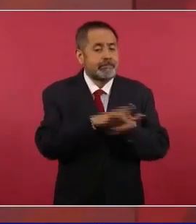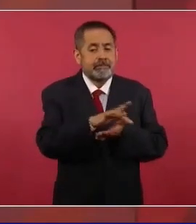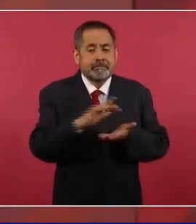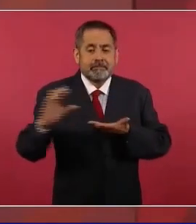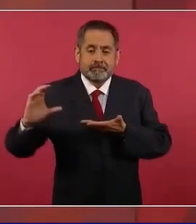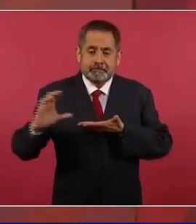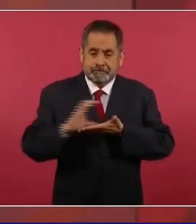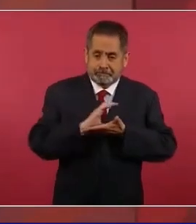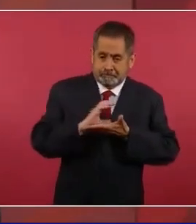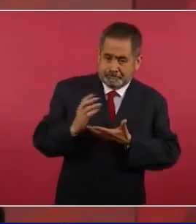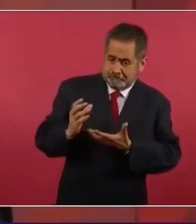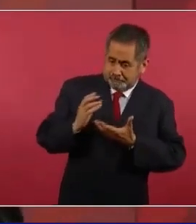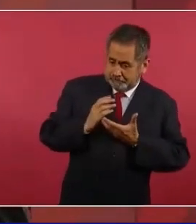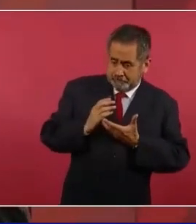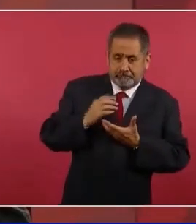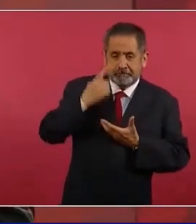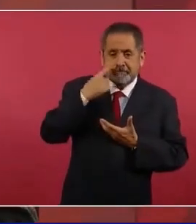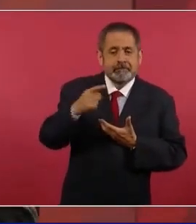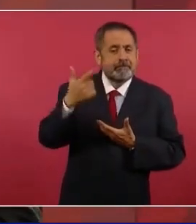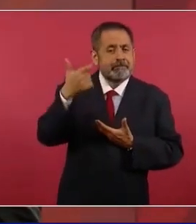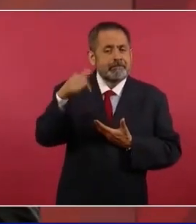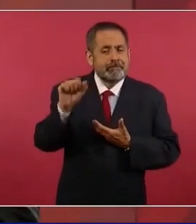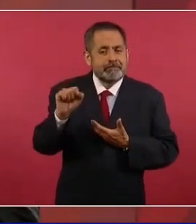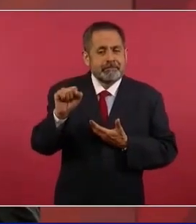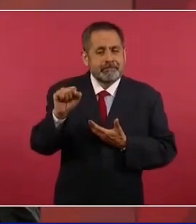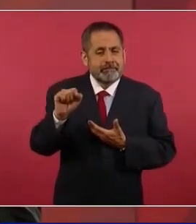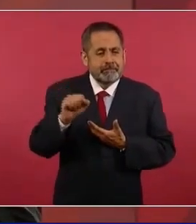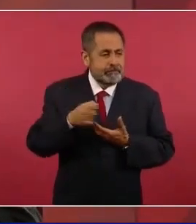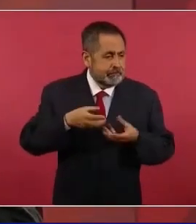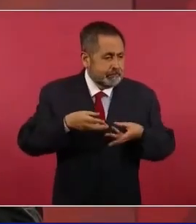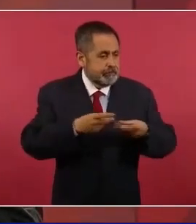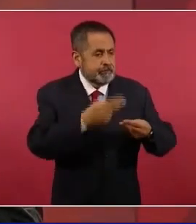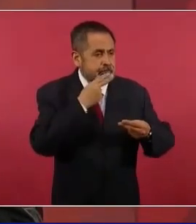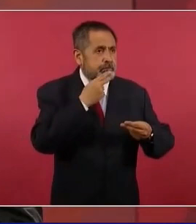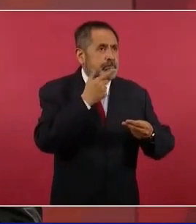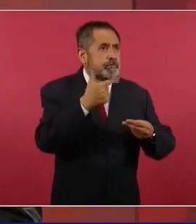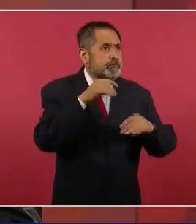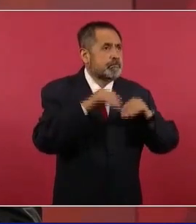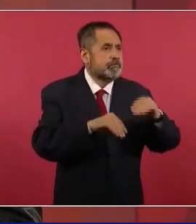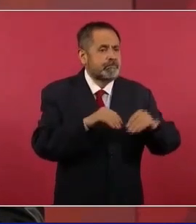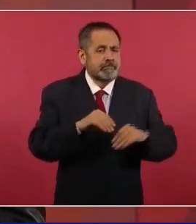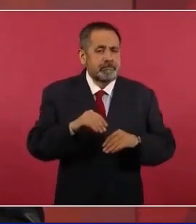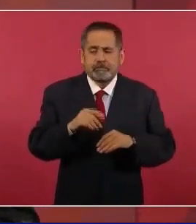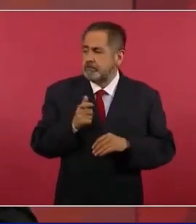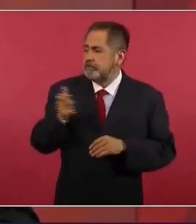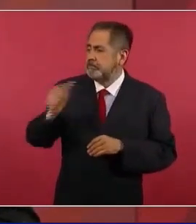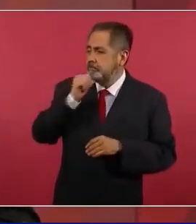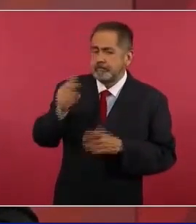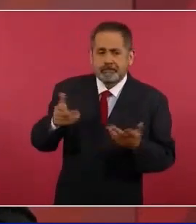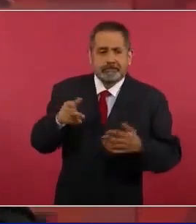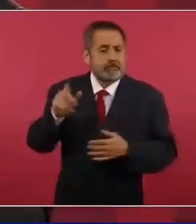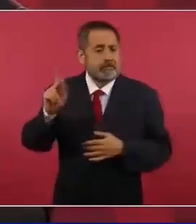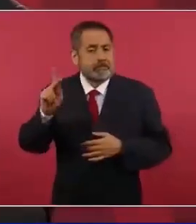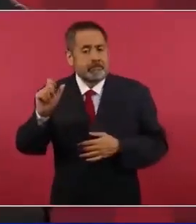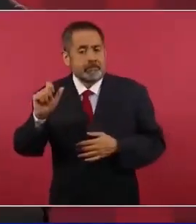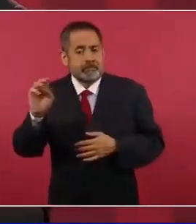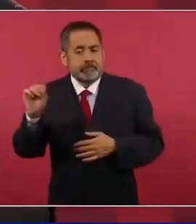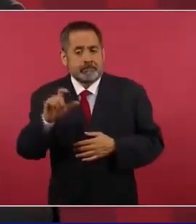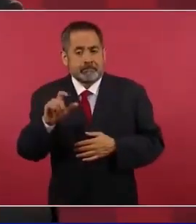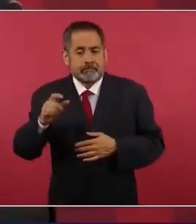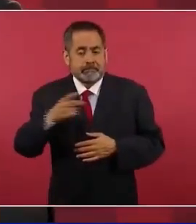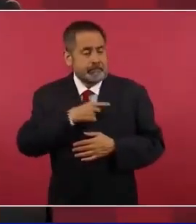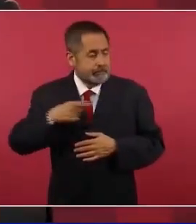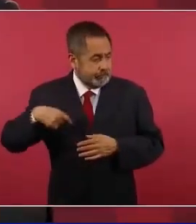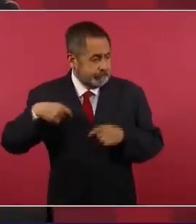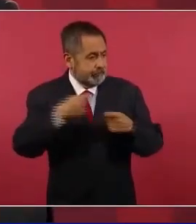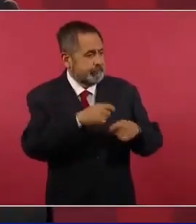el gas que iban a necesitar, Pemex le tenía que vender el